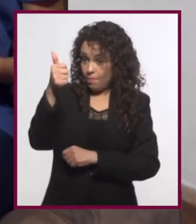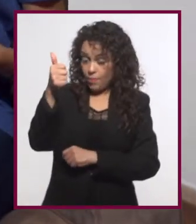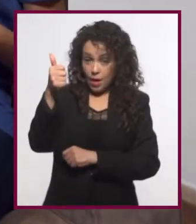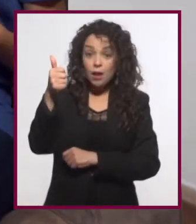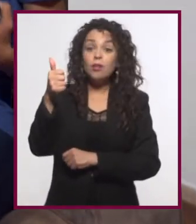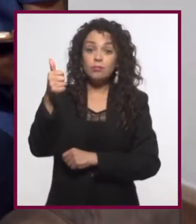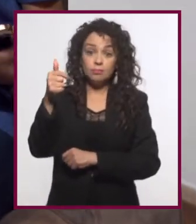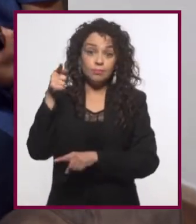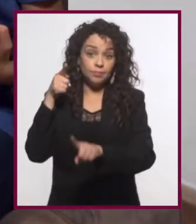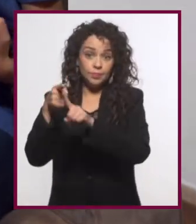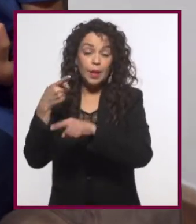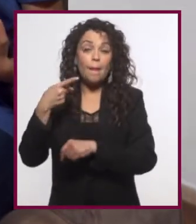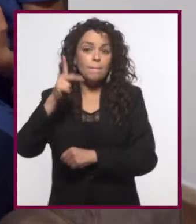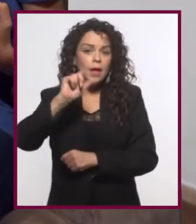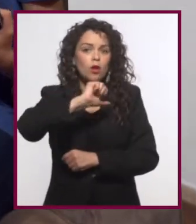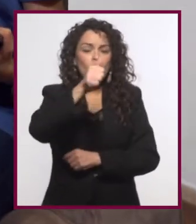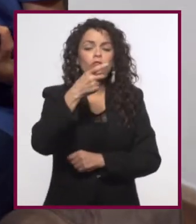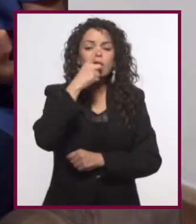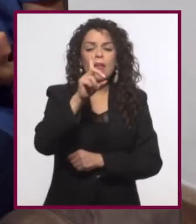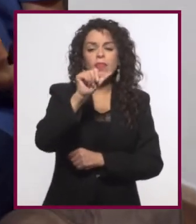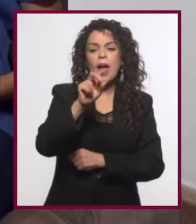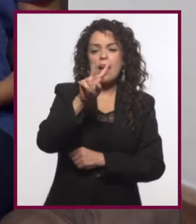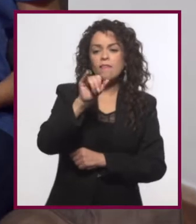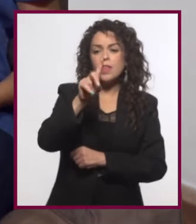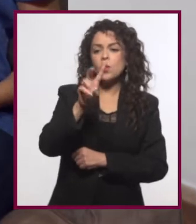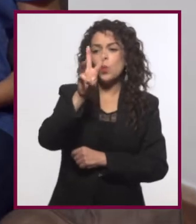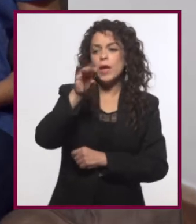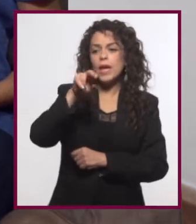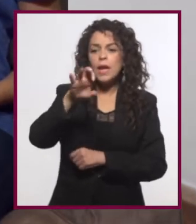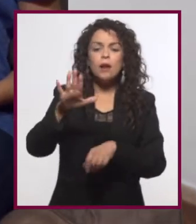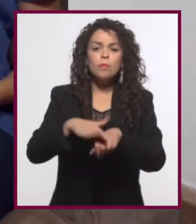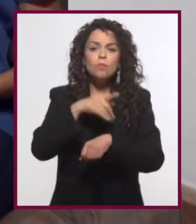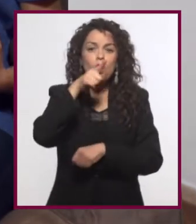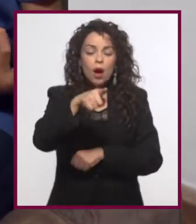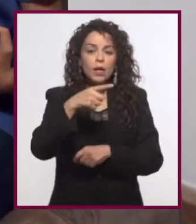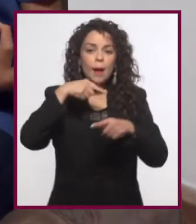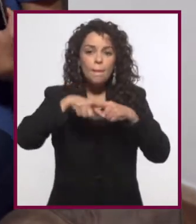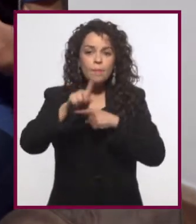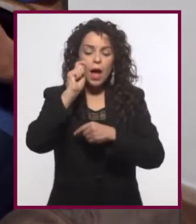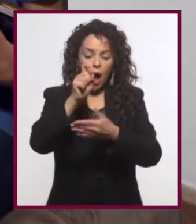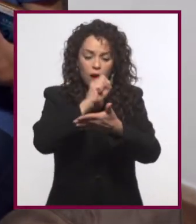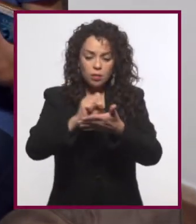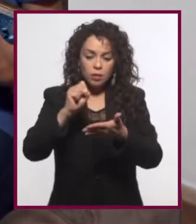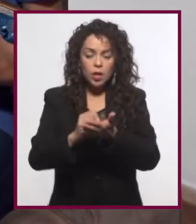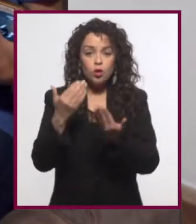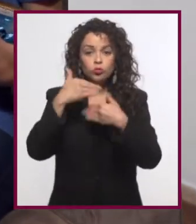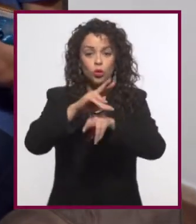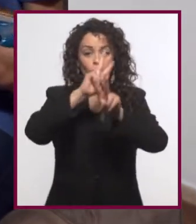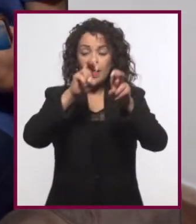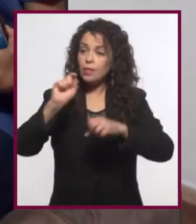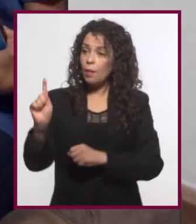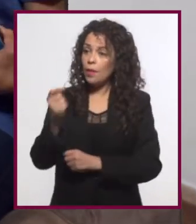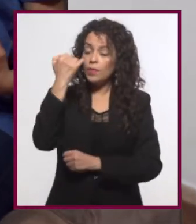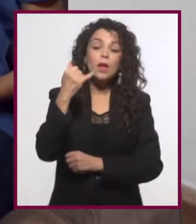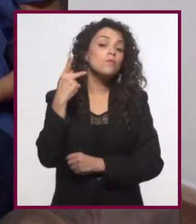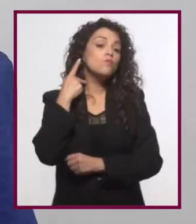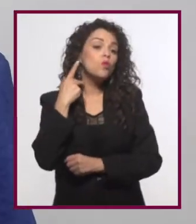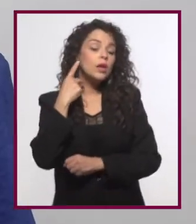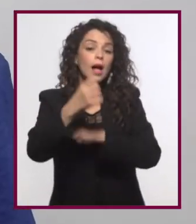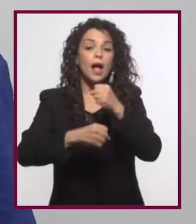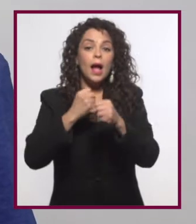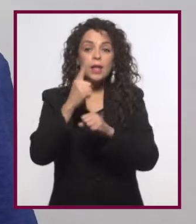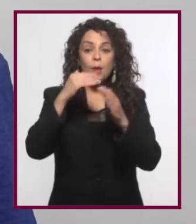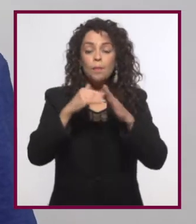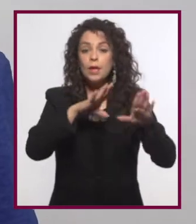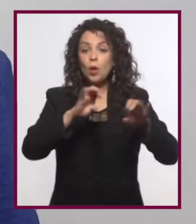historia, para otros tantos fue David Weiner. Pues él comenzó a escribir en forma consciente un blog sobre política y tecnología en